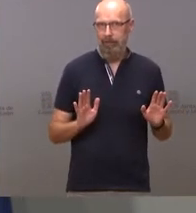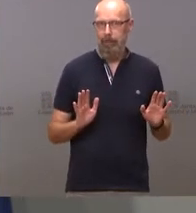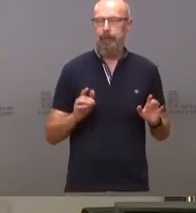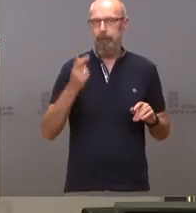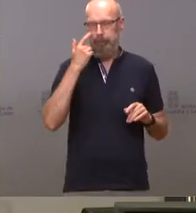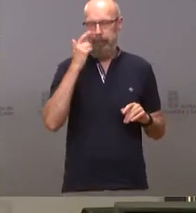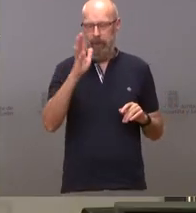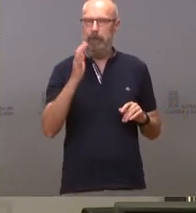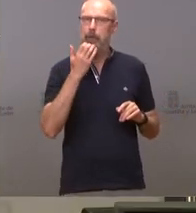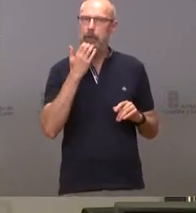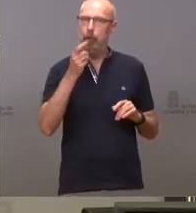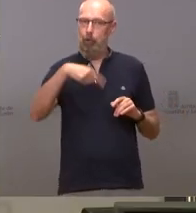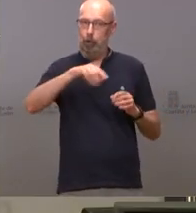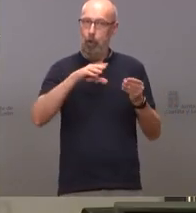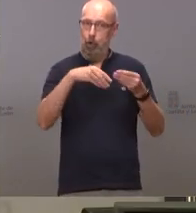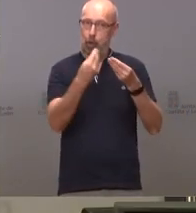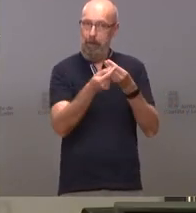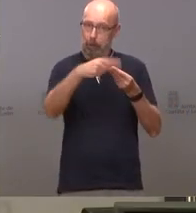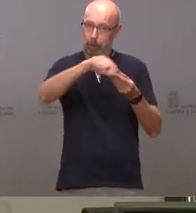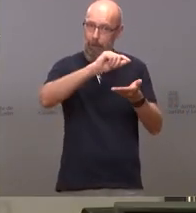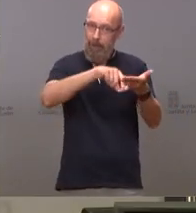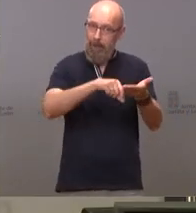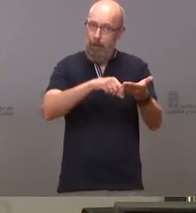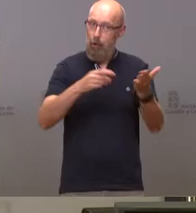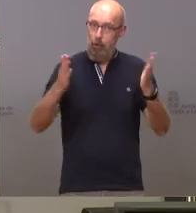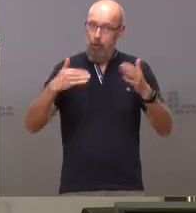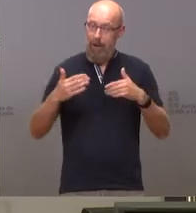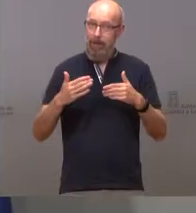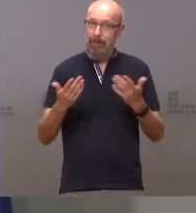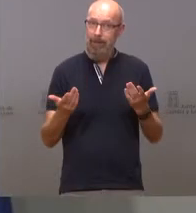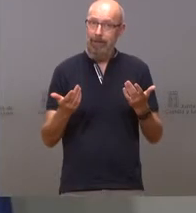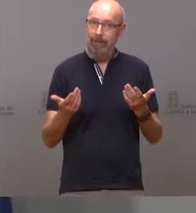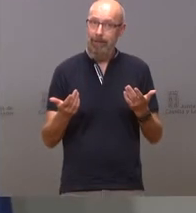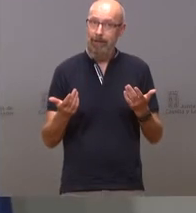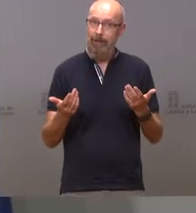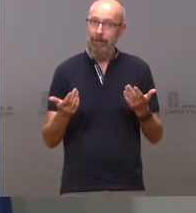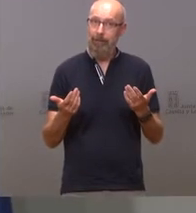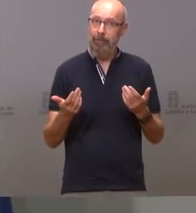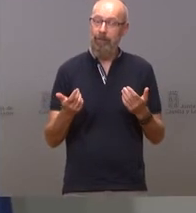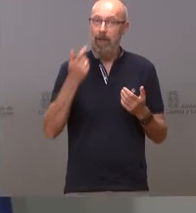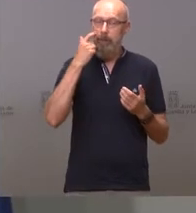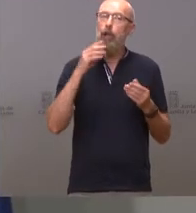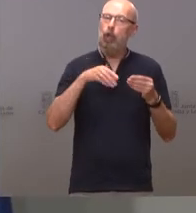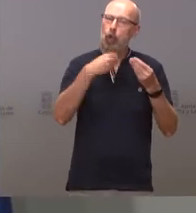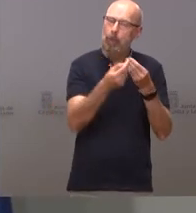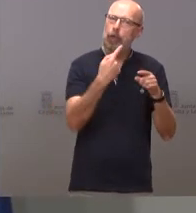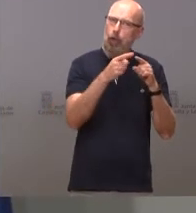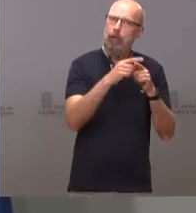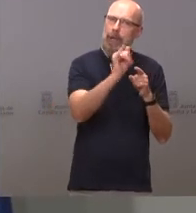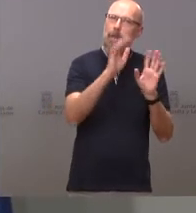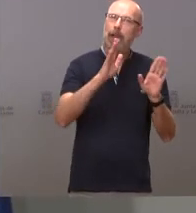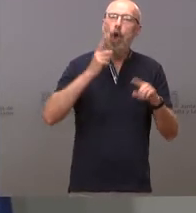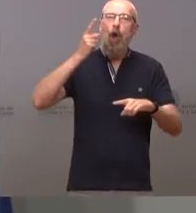documentos que ustedes firmaron no existieron? no existieron los documentos pero no órdenes de no derivar